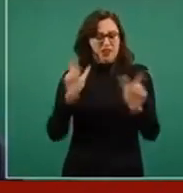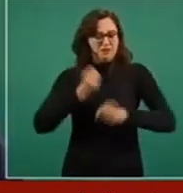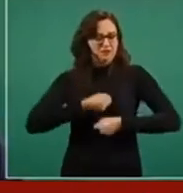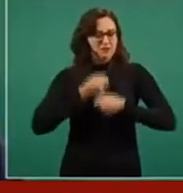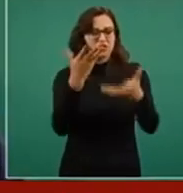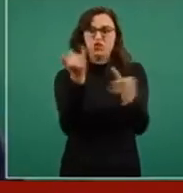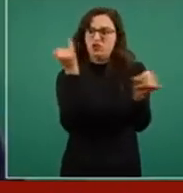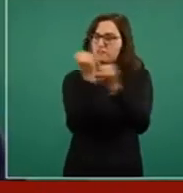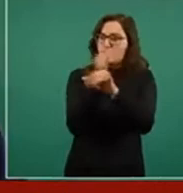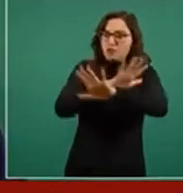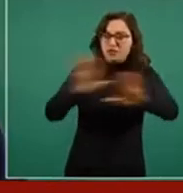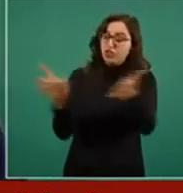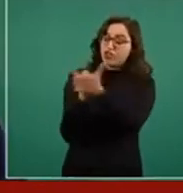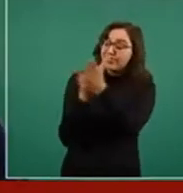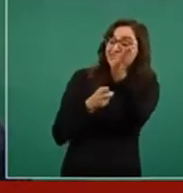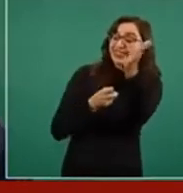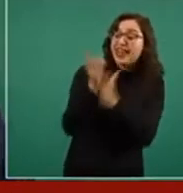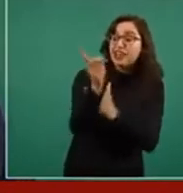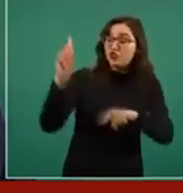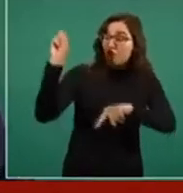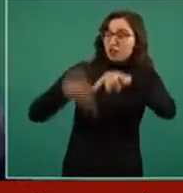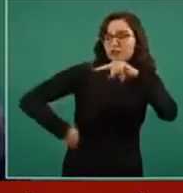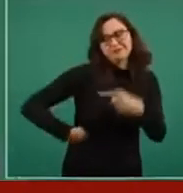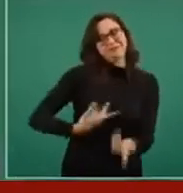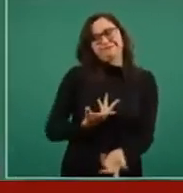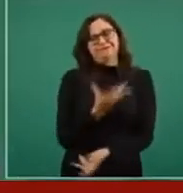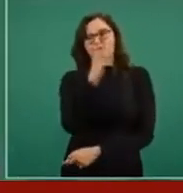al pueblo. Entonces, ¿qué quiere?